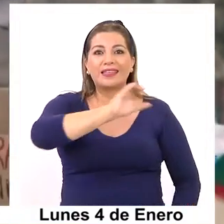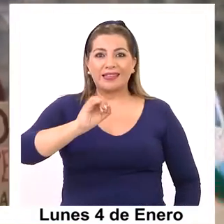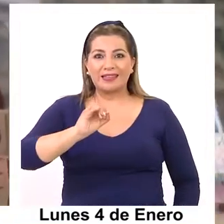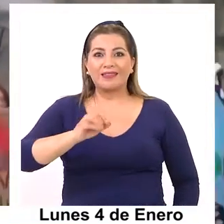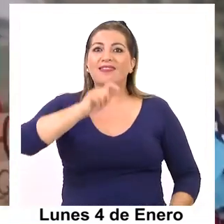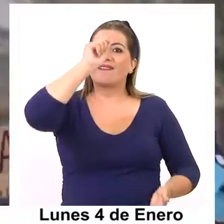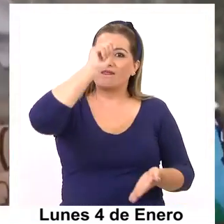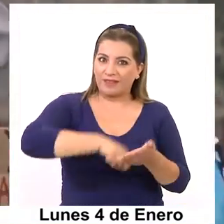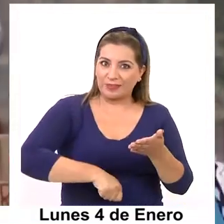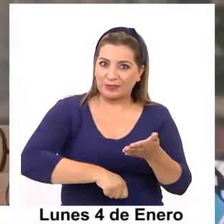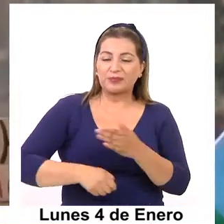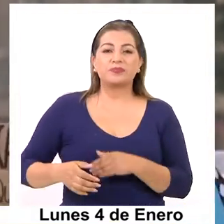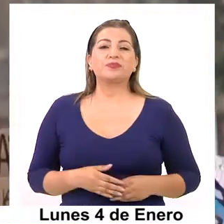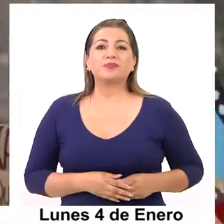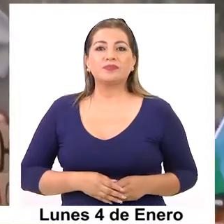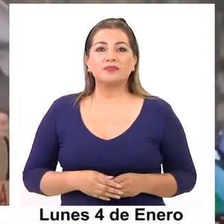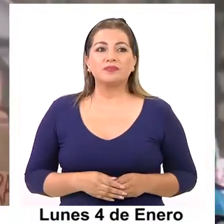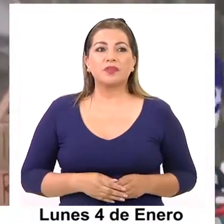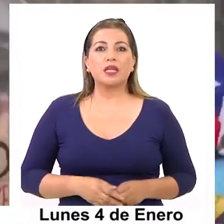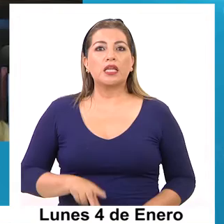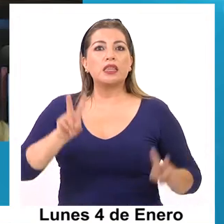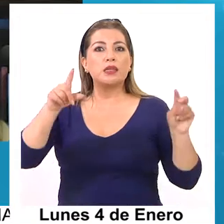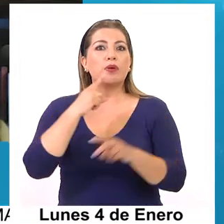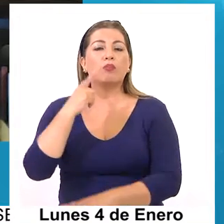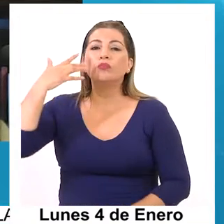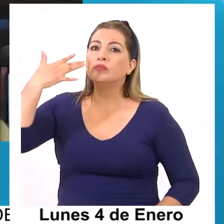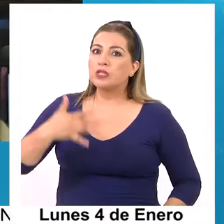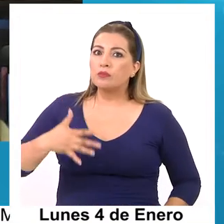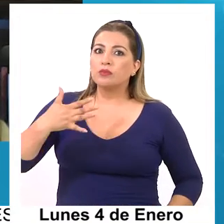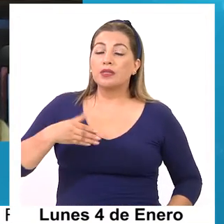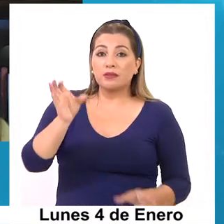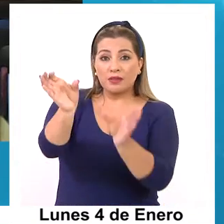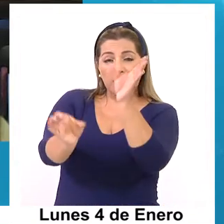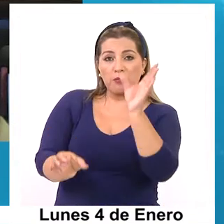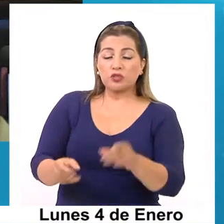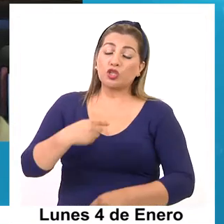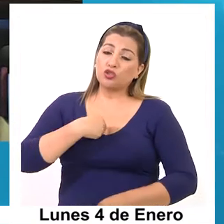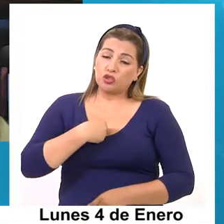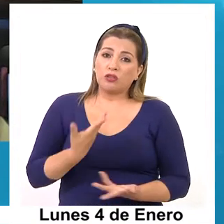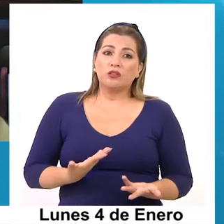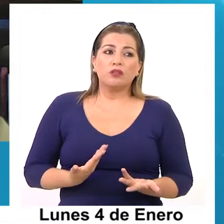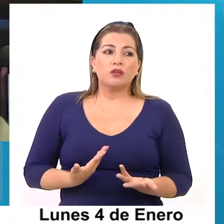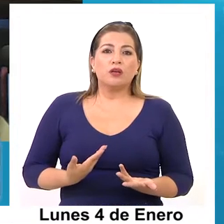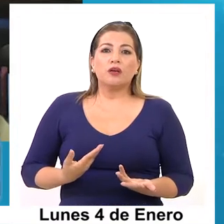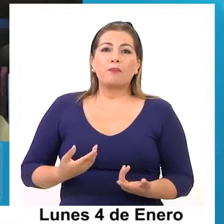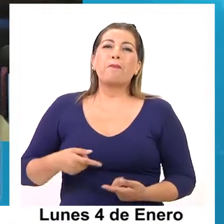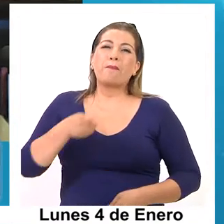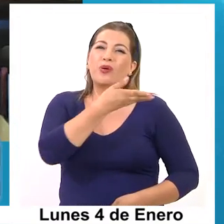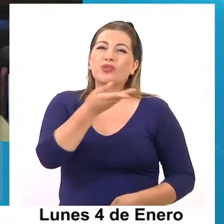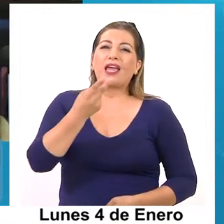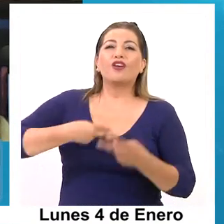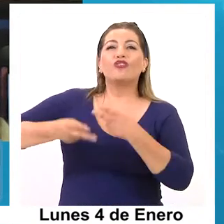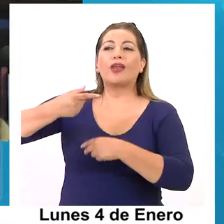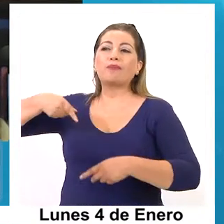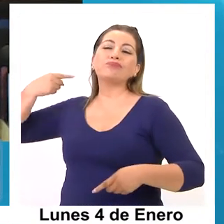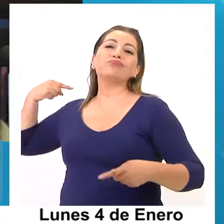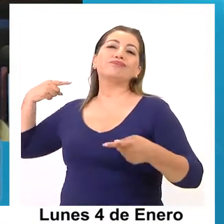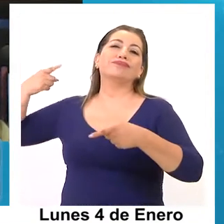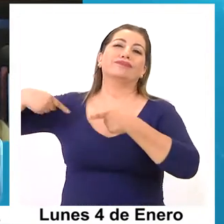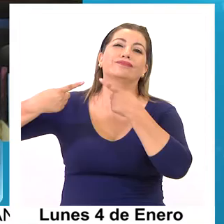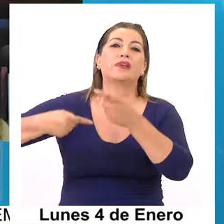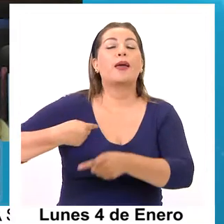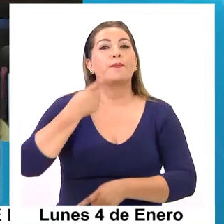firmas. Creo que es súper importante que personas como yo, que tienen una trayectoria dentro de los movimientos